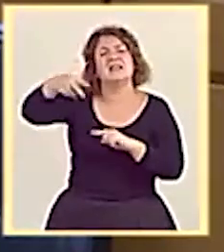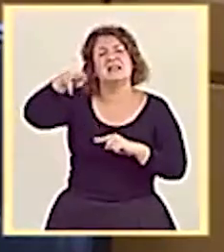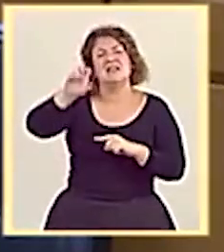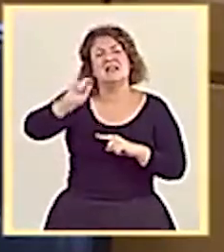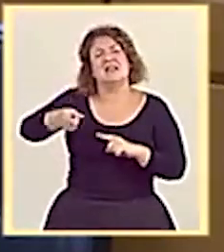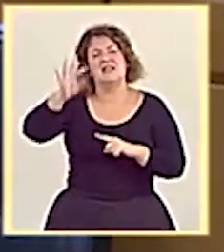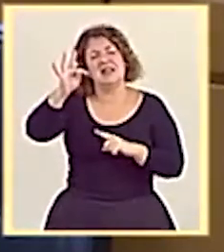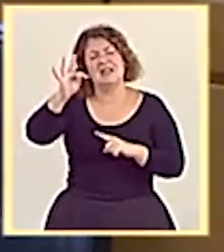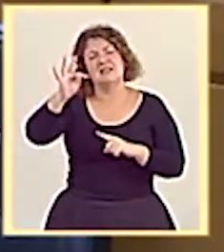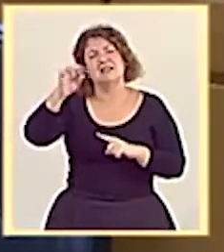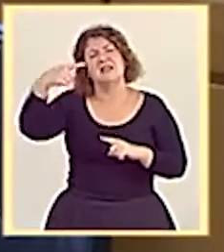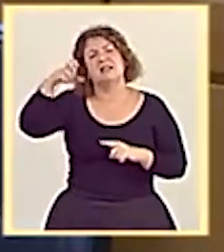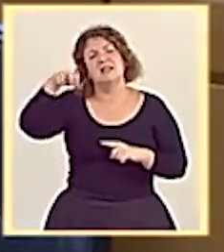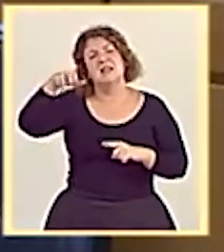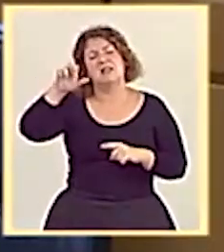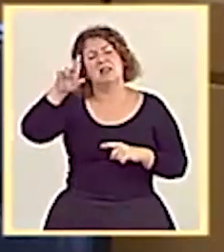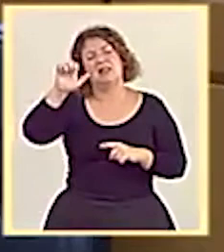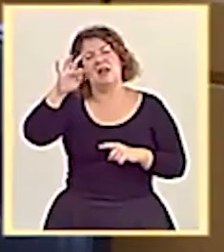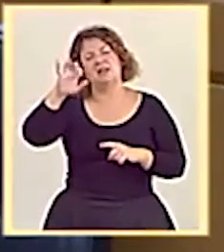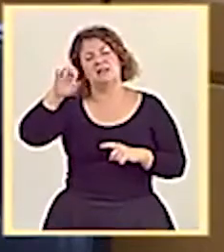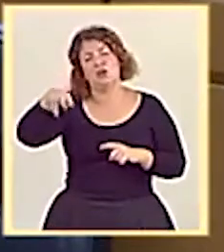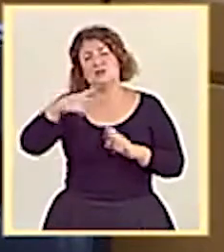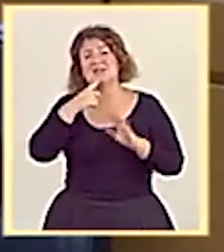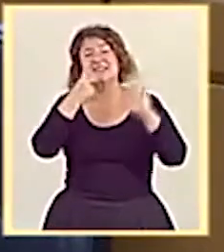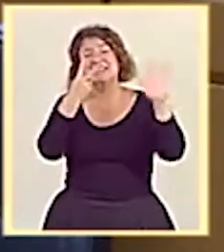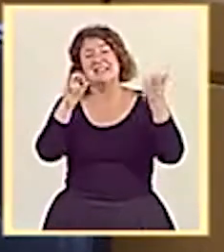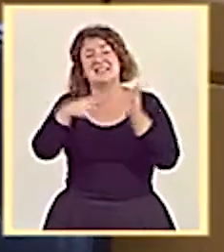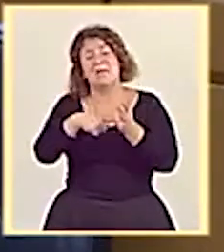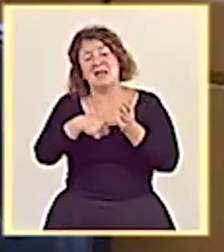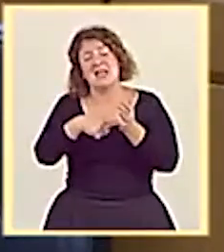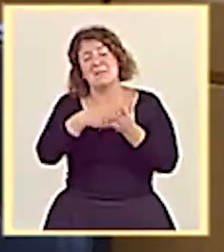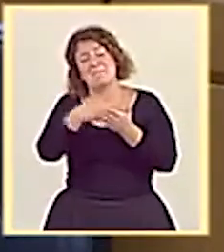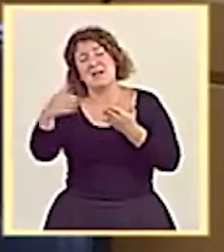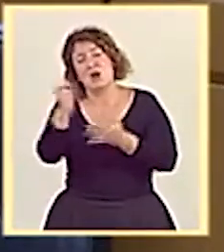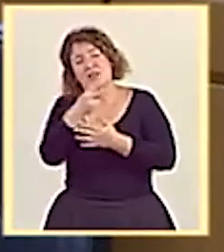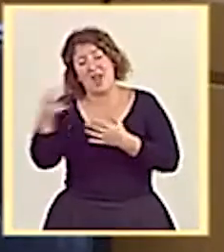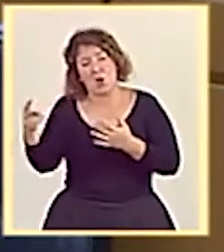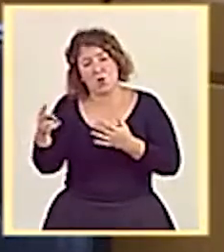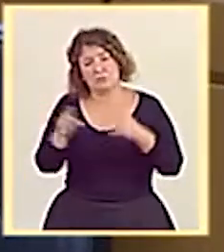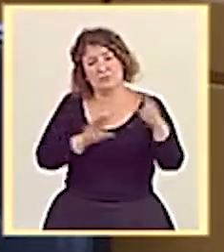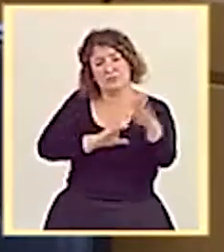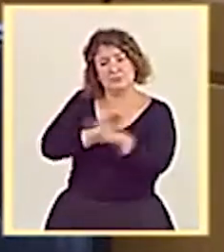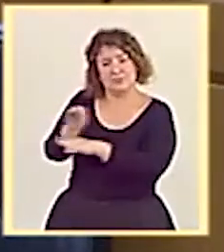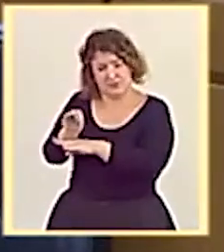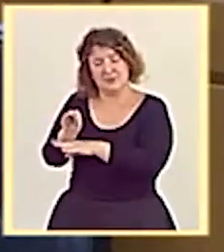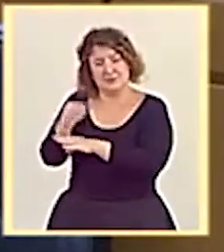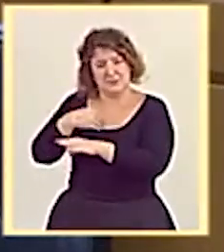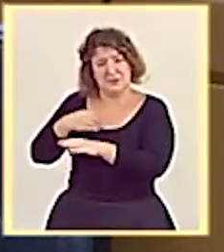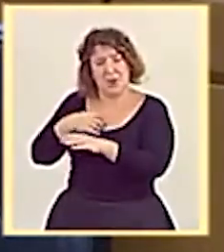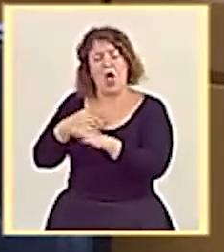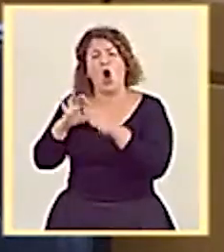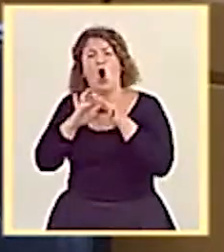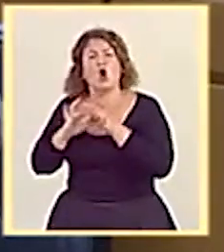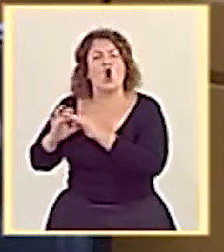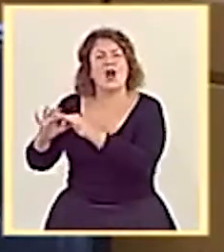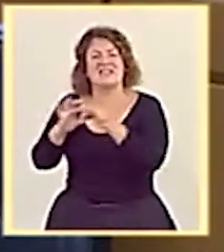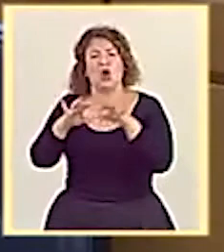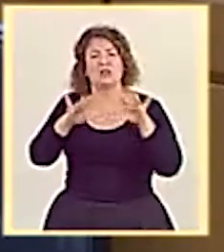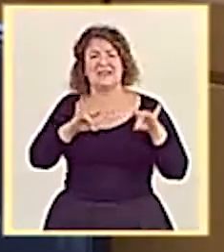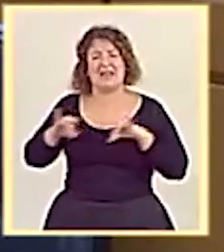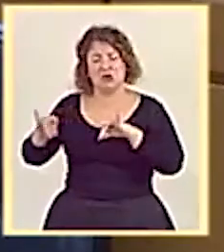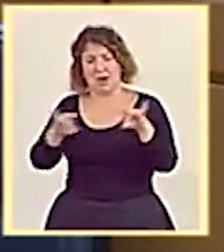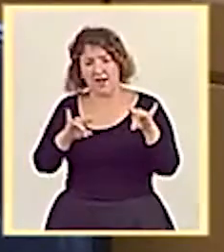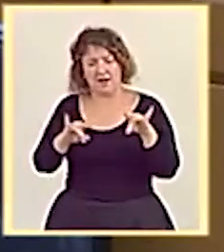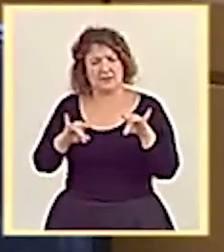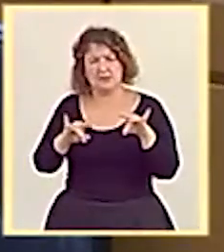permite la transferencia de 70.000 millones de euros, uno de los ejes vertebradores, ha sido justamente la cohesión territorial y dentro